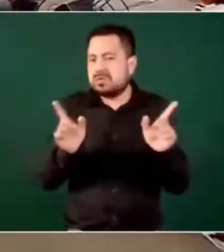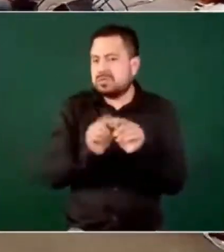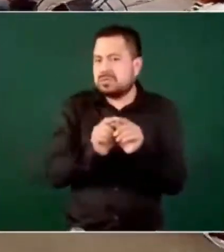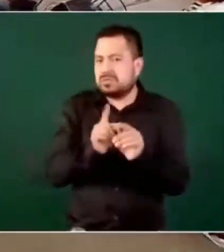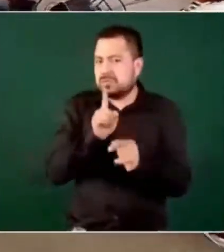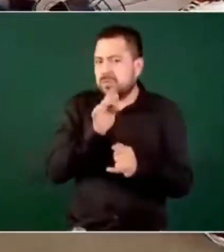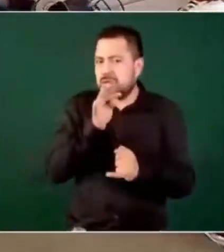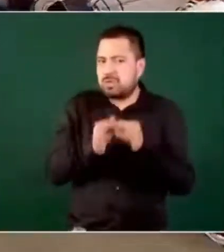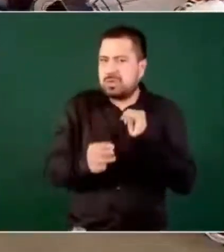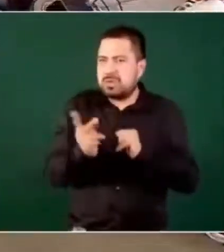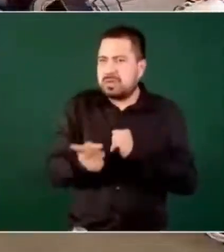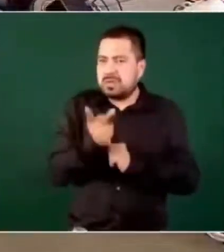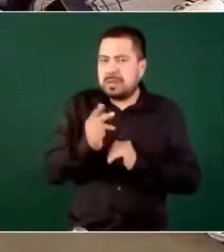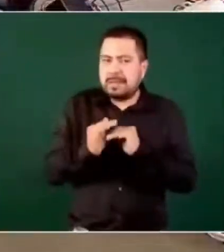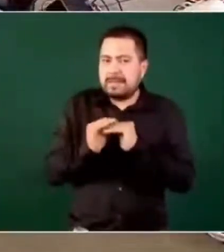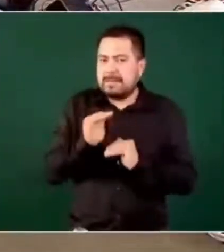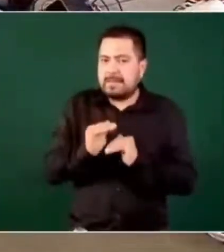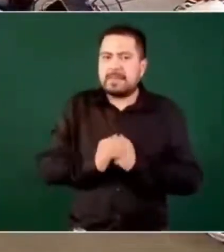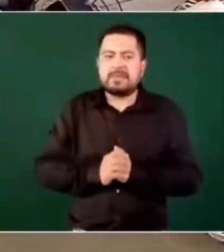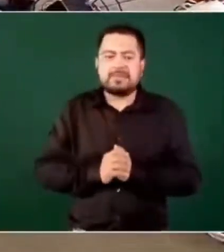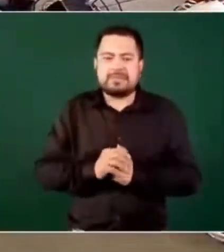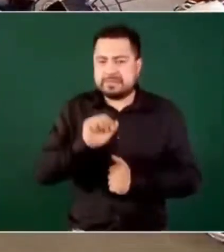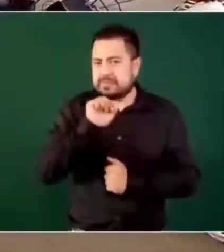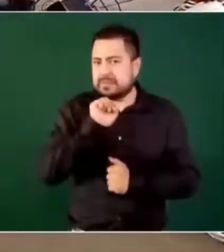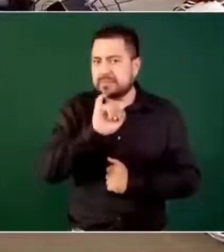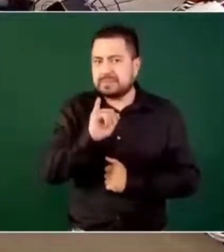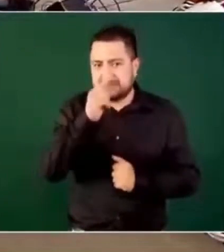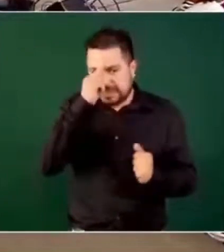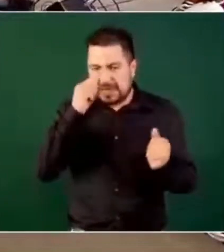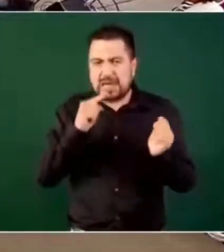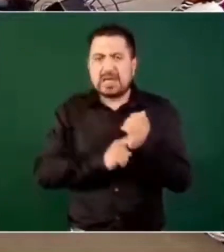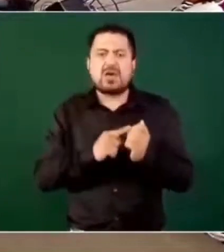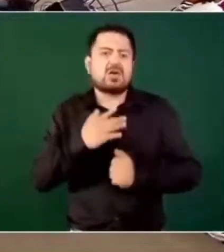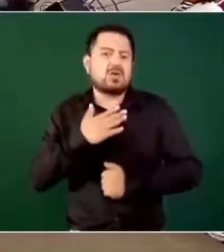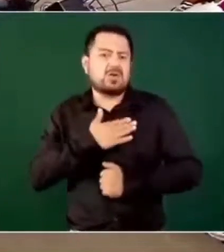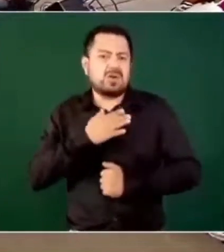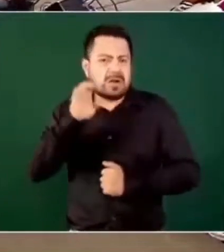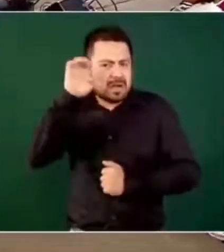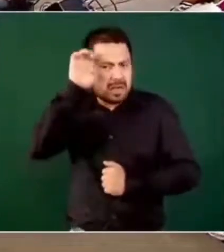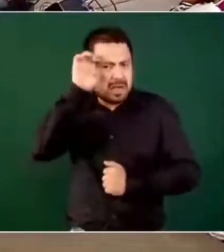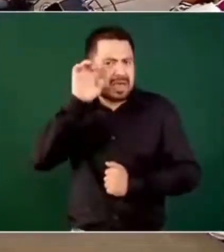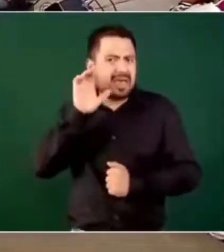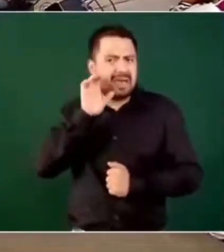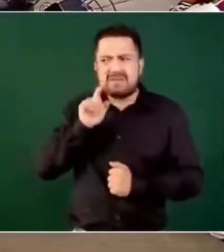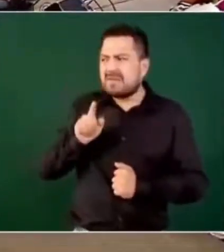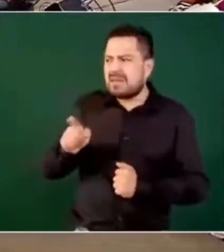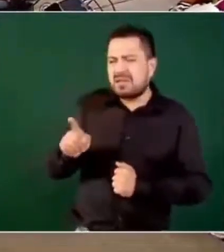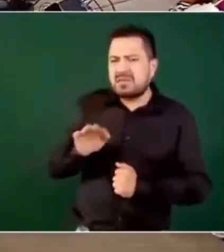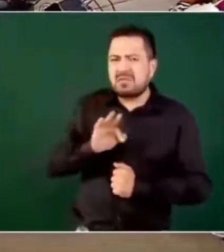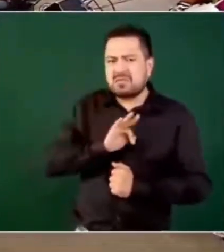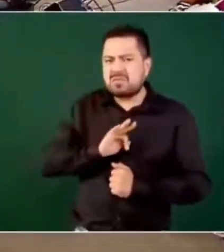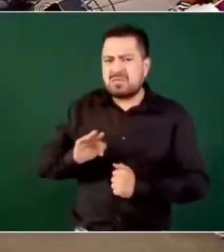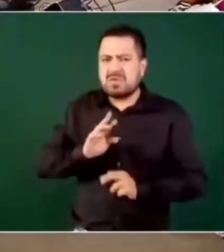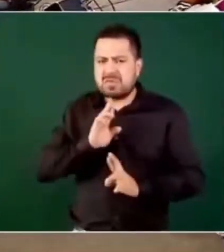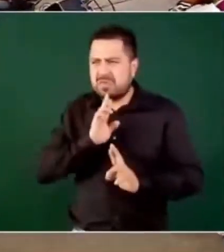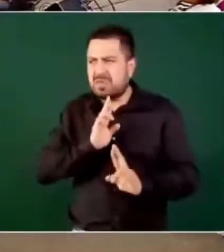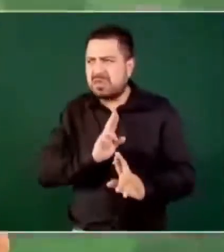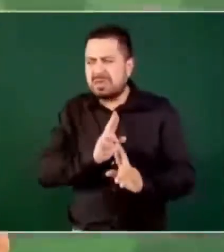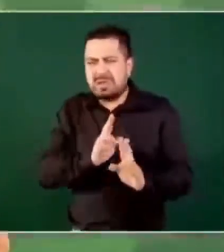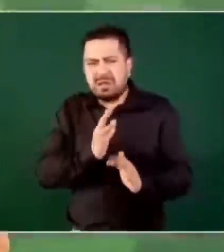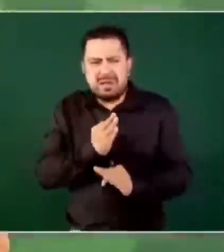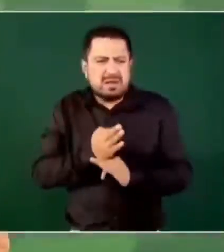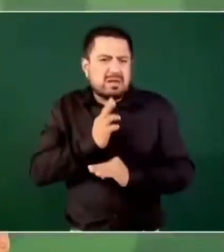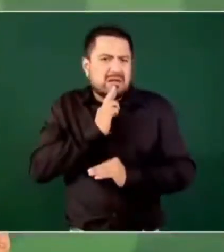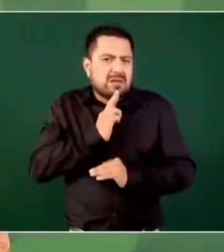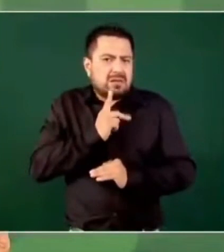última ya. Sí, yo creo que Evelyn puede contestar mejor